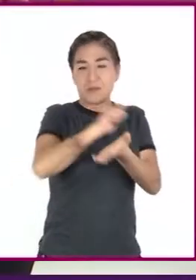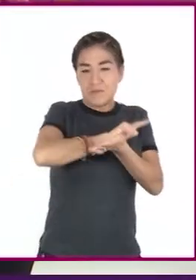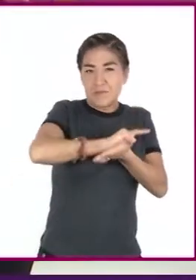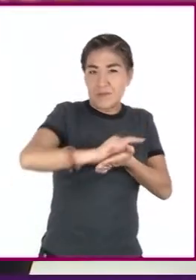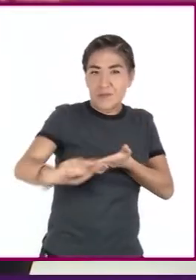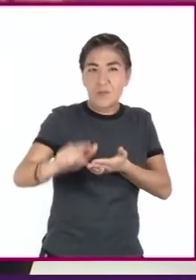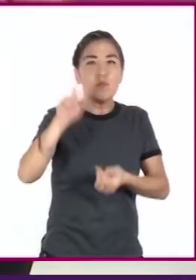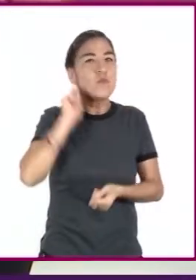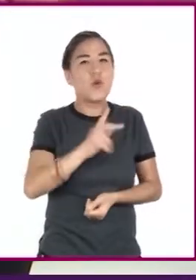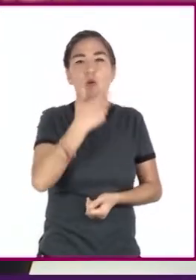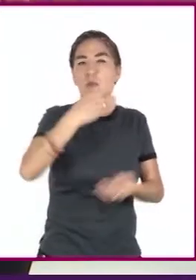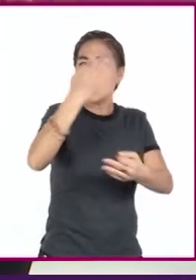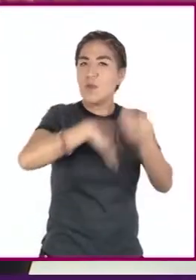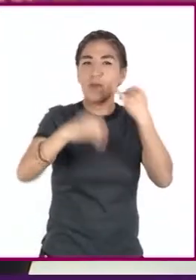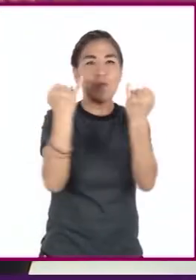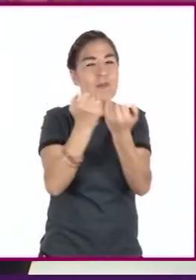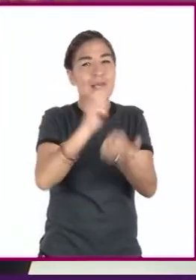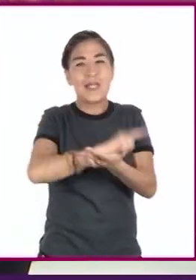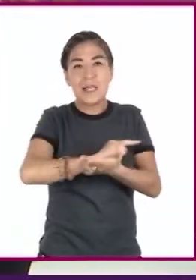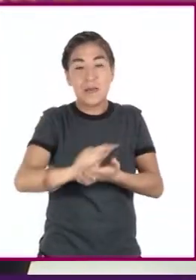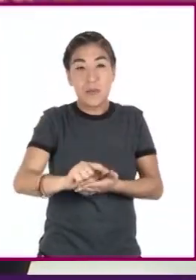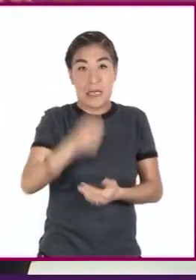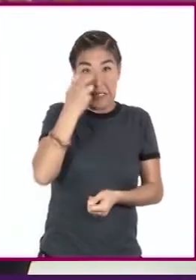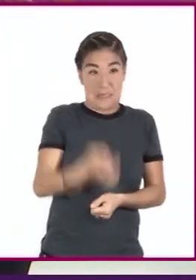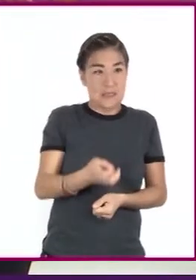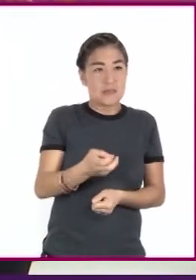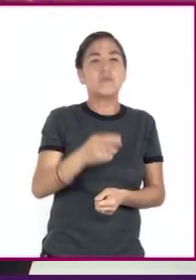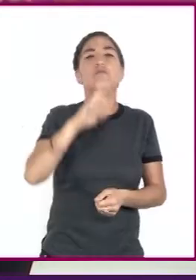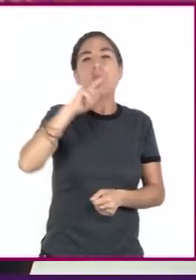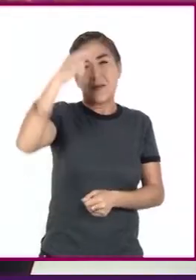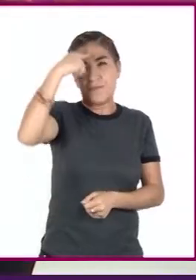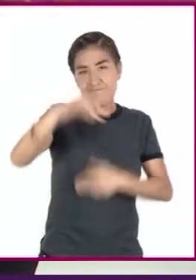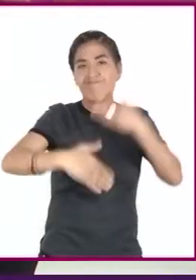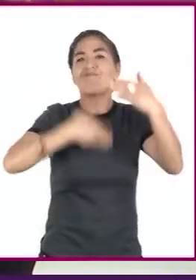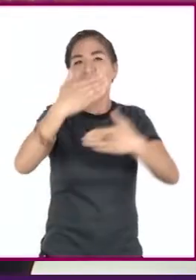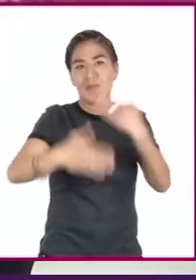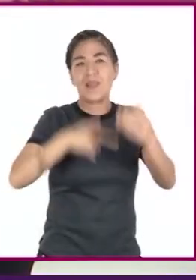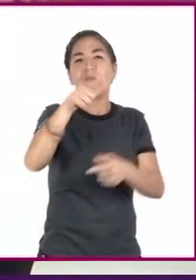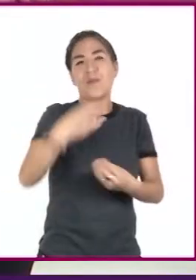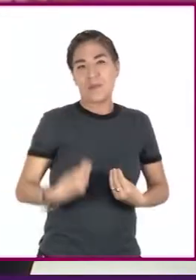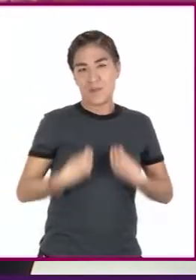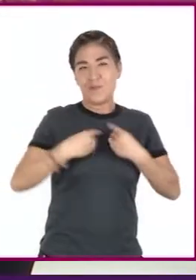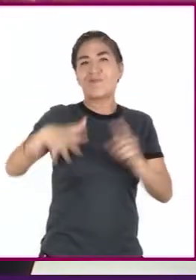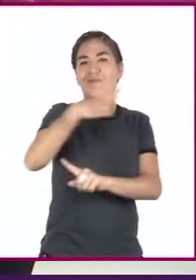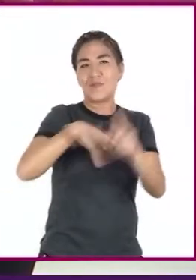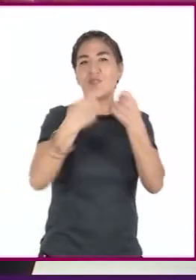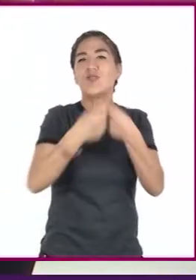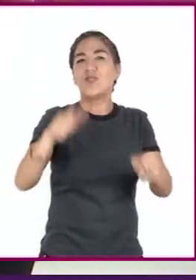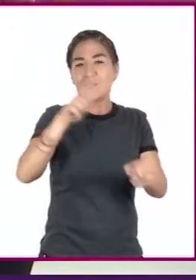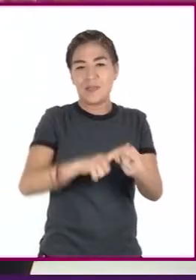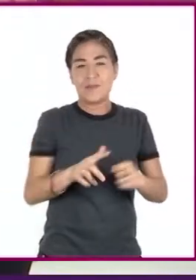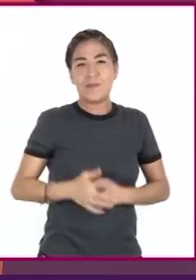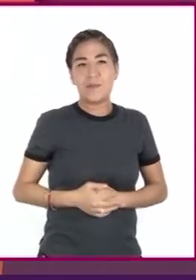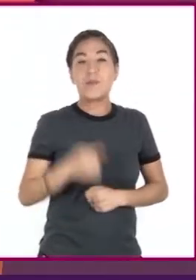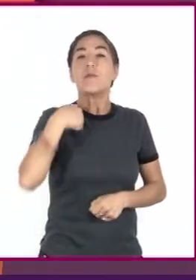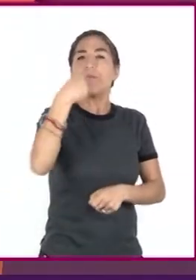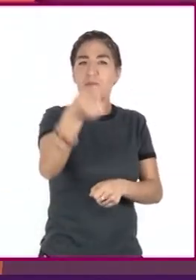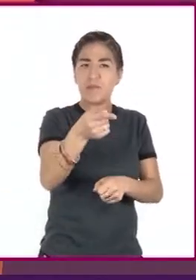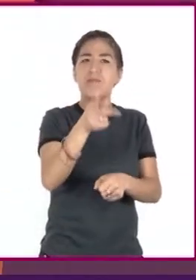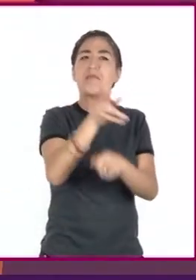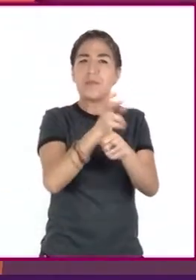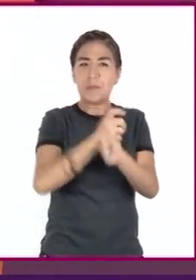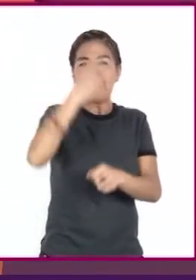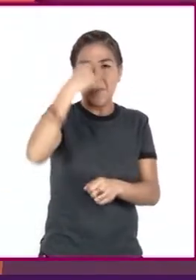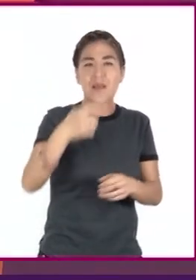limpias y aseados, porque con ello mejorará su convivencia social. Les invito a que